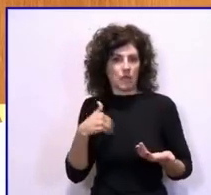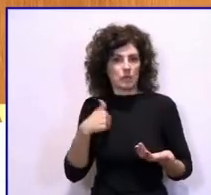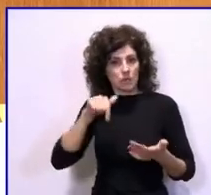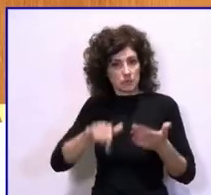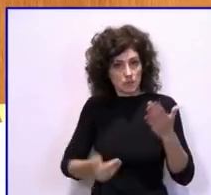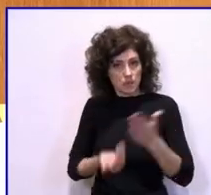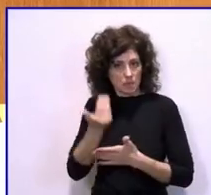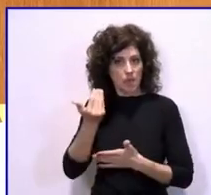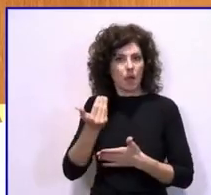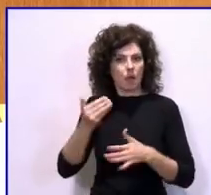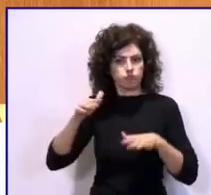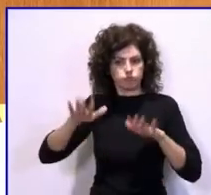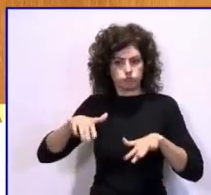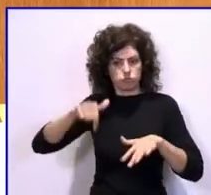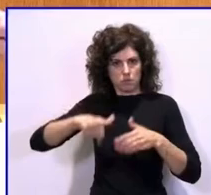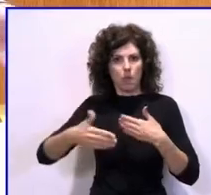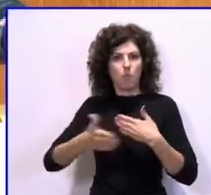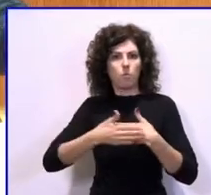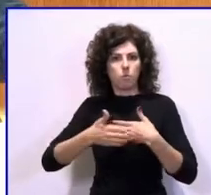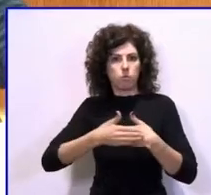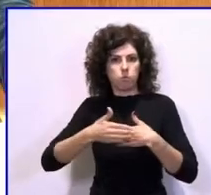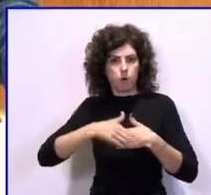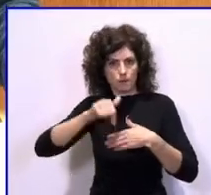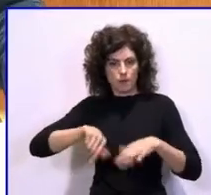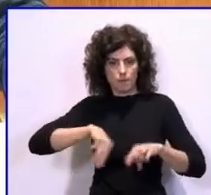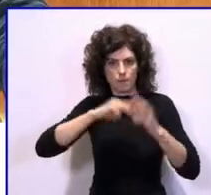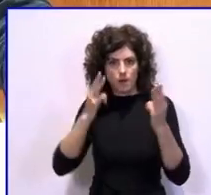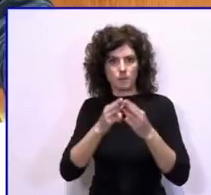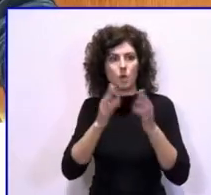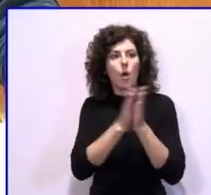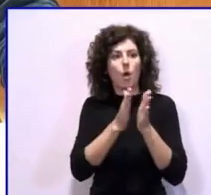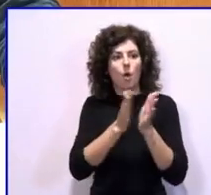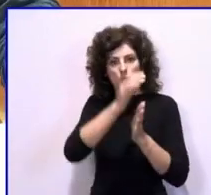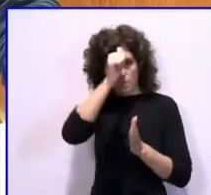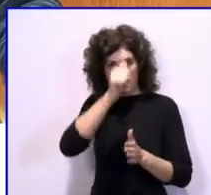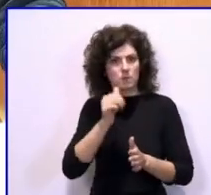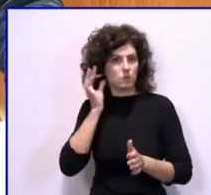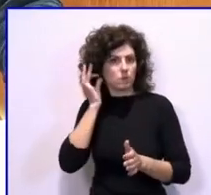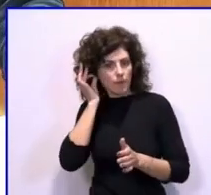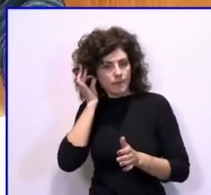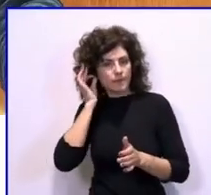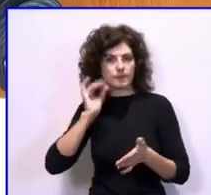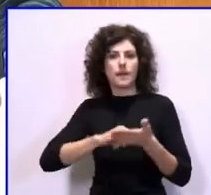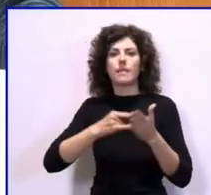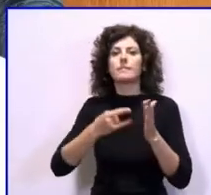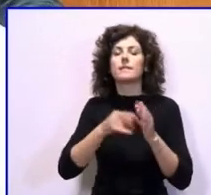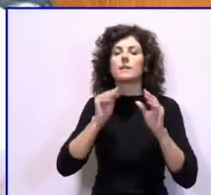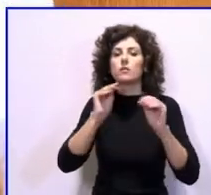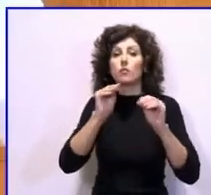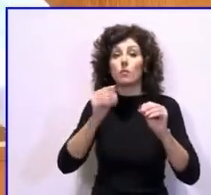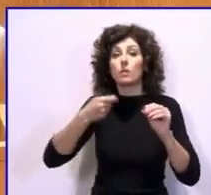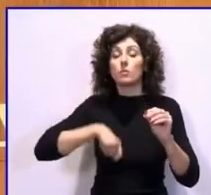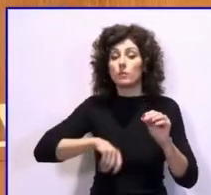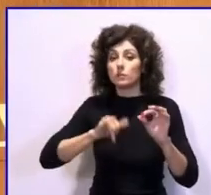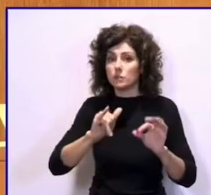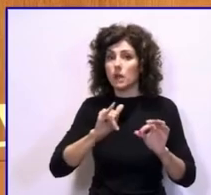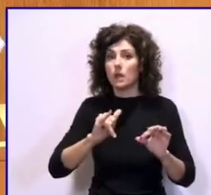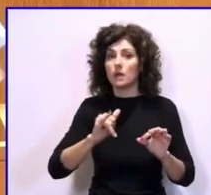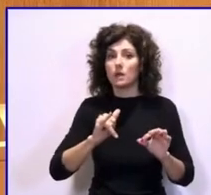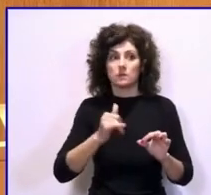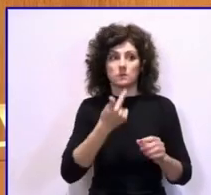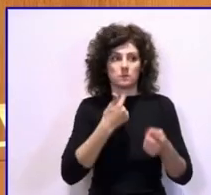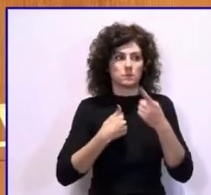mañana a las puertas de este Parlamento con los compañeros y compañeras técnicos de formación profesional. Me han